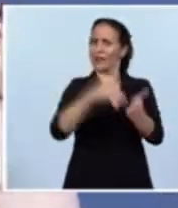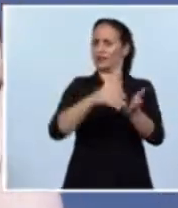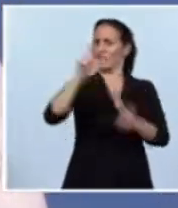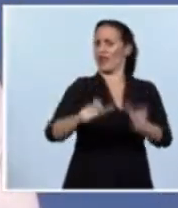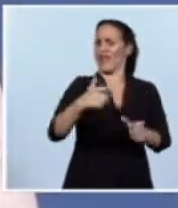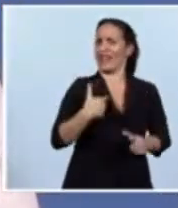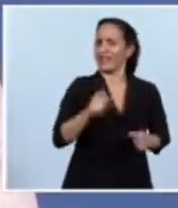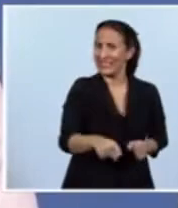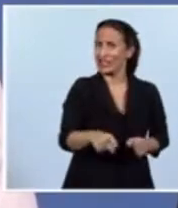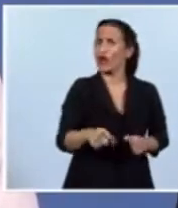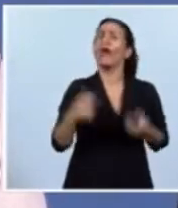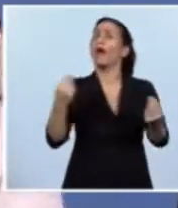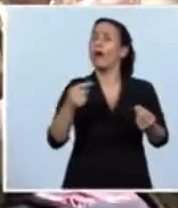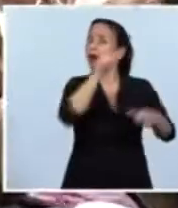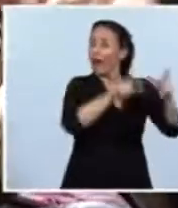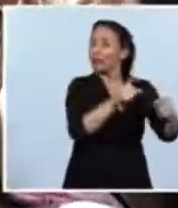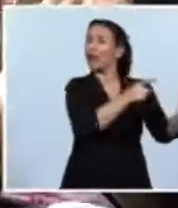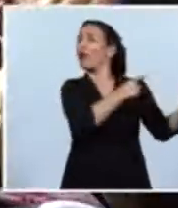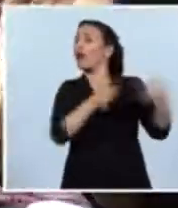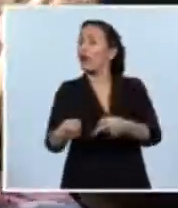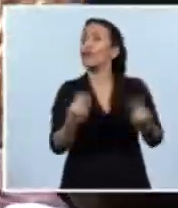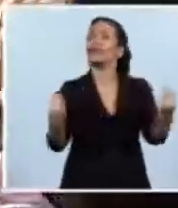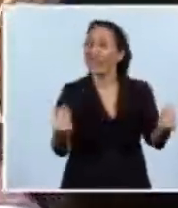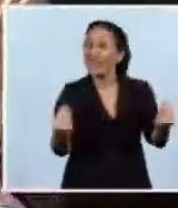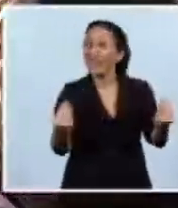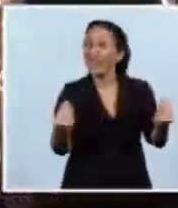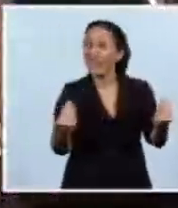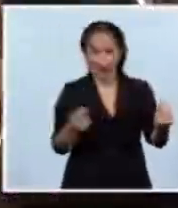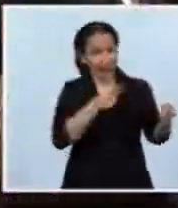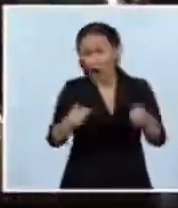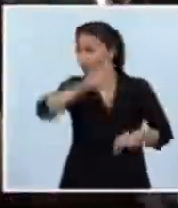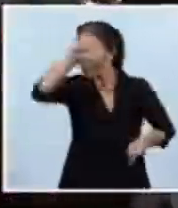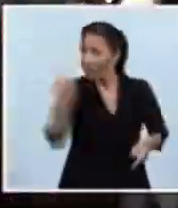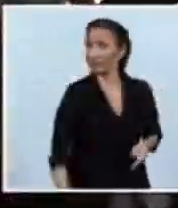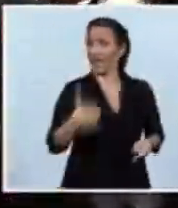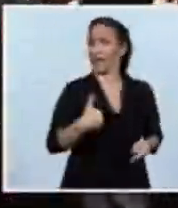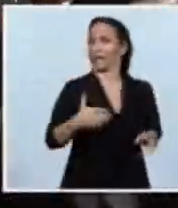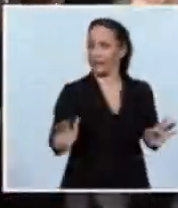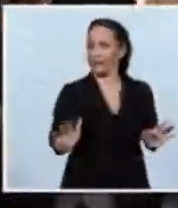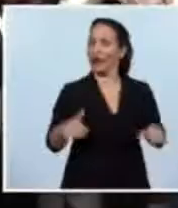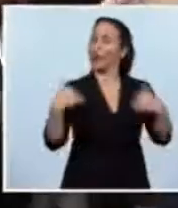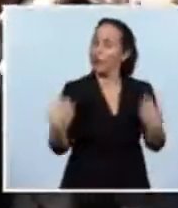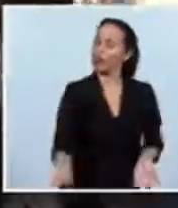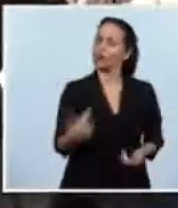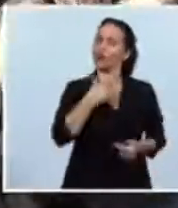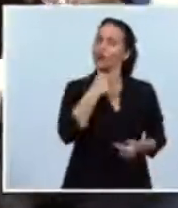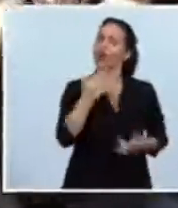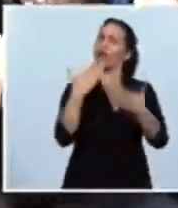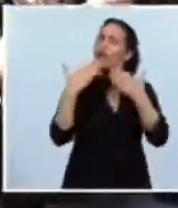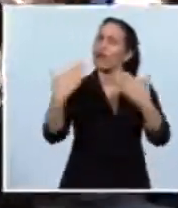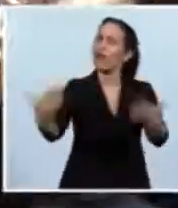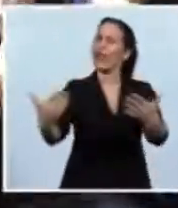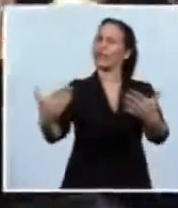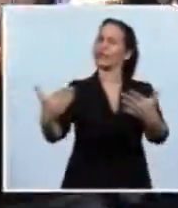atacando a la República Argentina, por eso quiero agradecer a